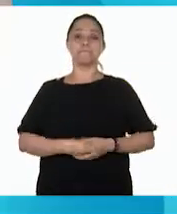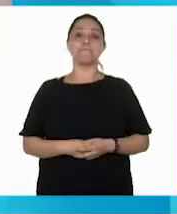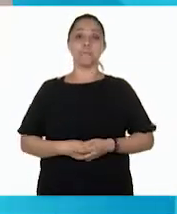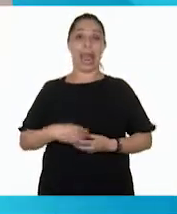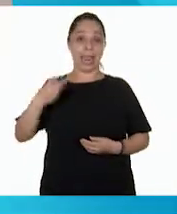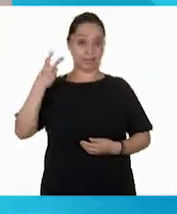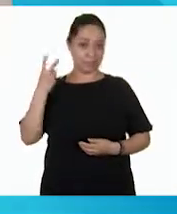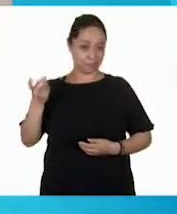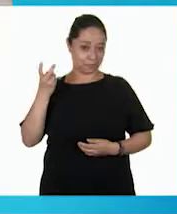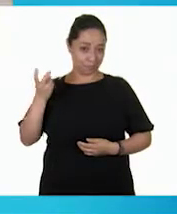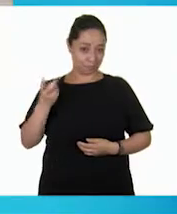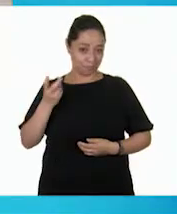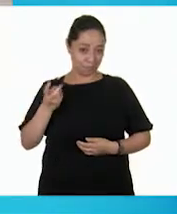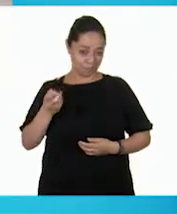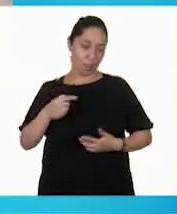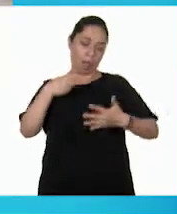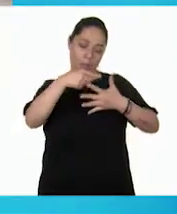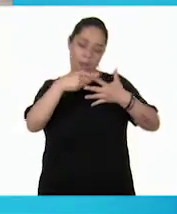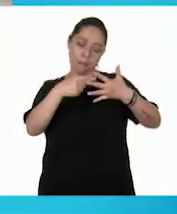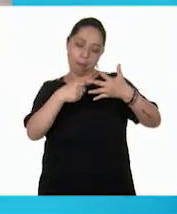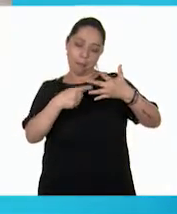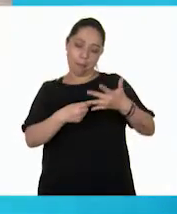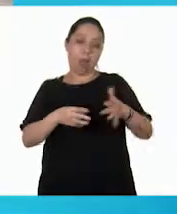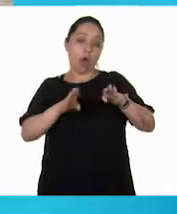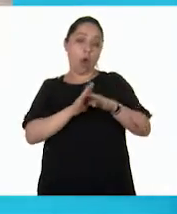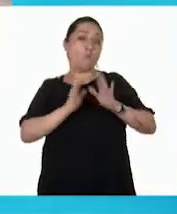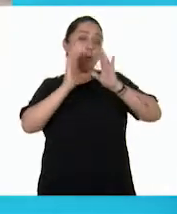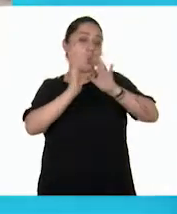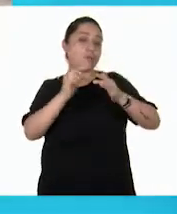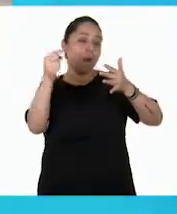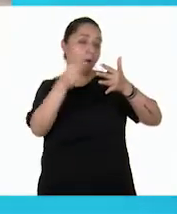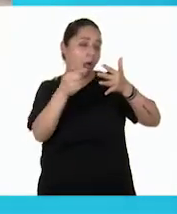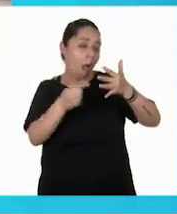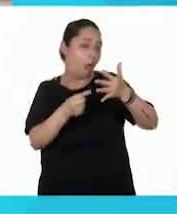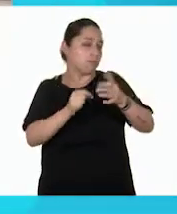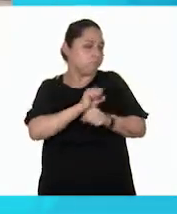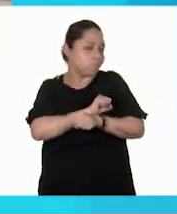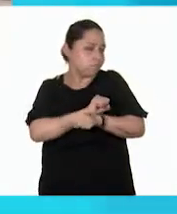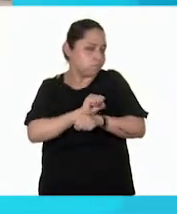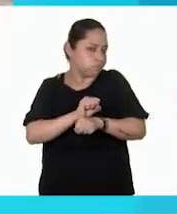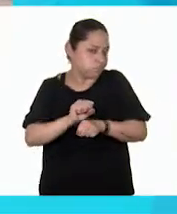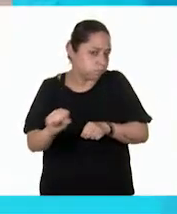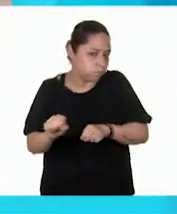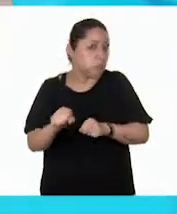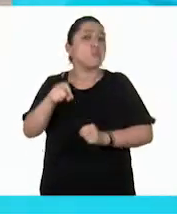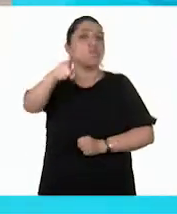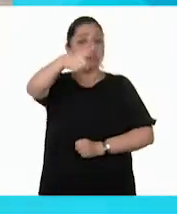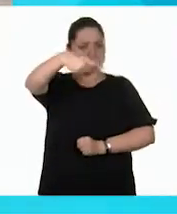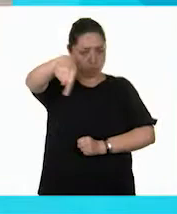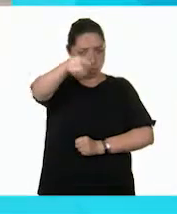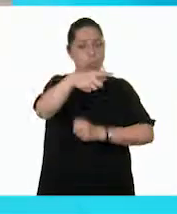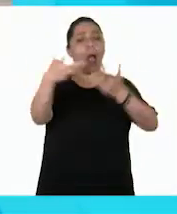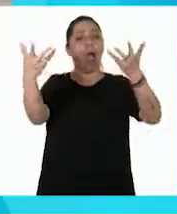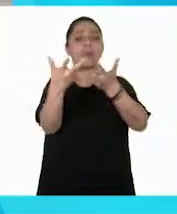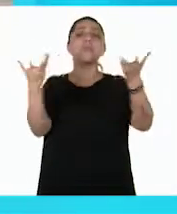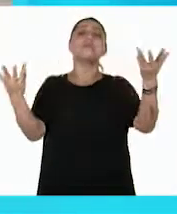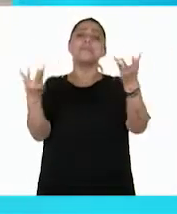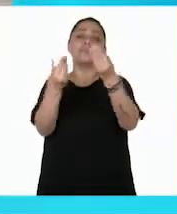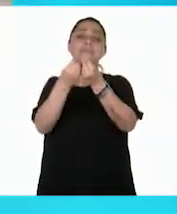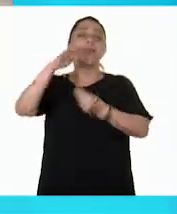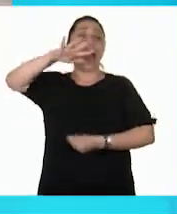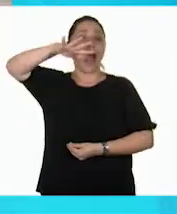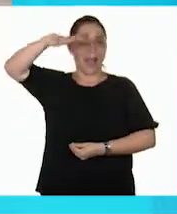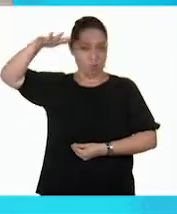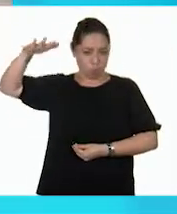Estos cuidados que acabo de mencionar son tan sencillos que los puedes realizar en compañía de un adulto